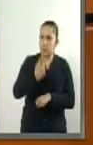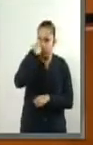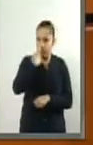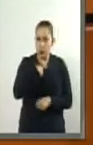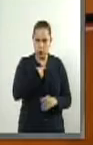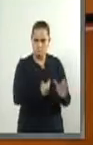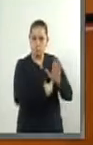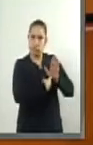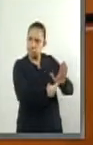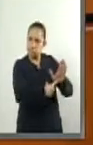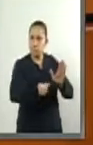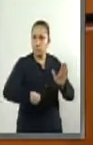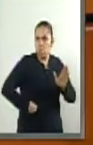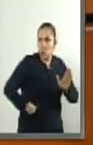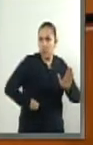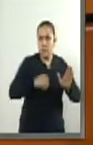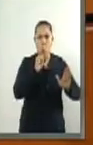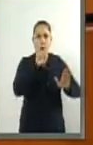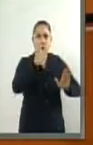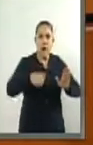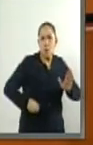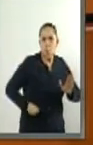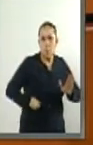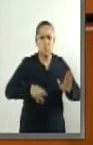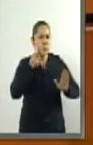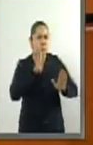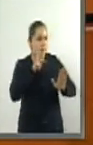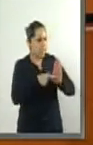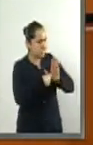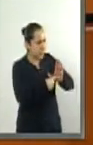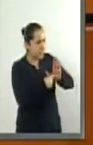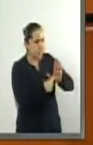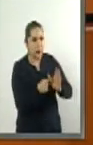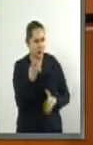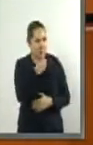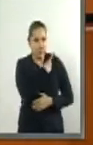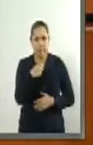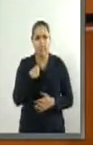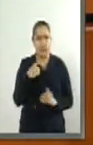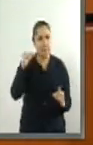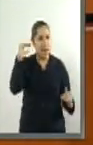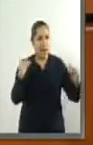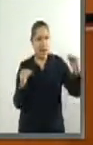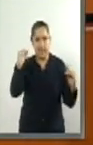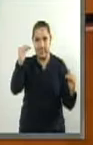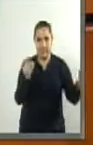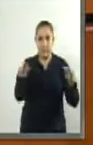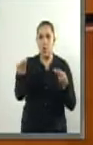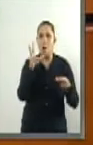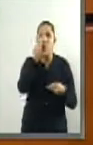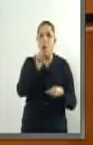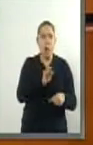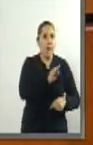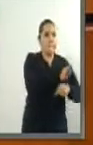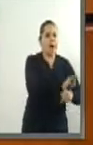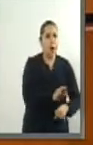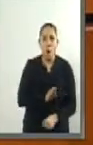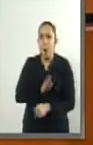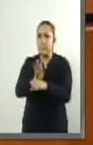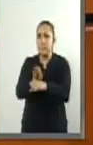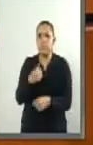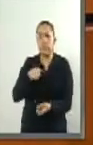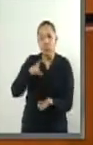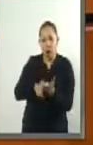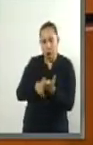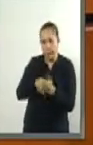esas diferencias posicionales en equilibrio sin privilegios y logrando que se dicten decisiones imparciales